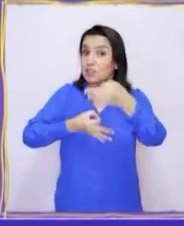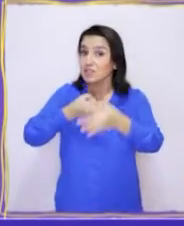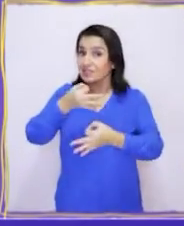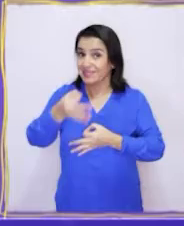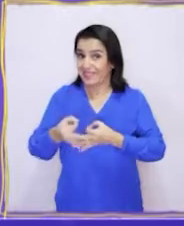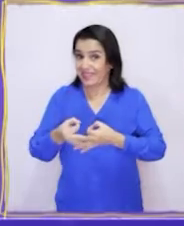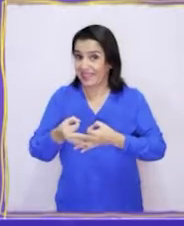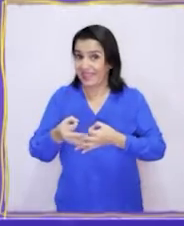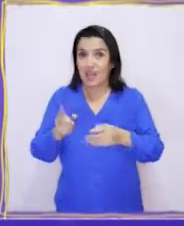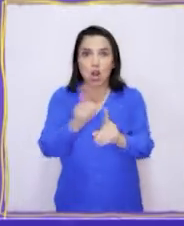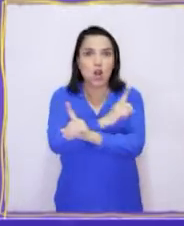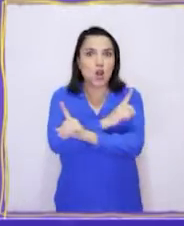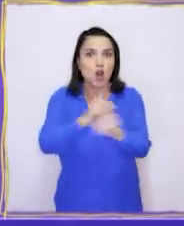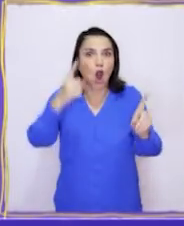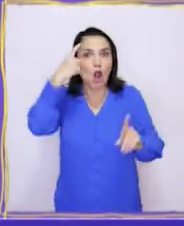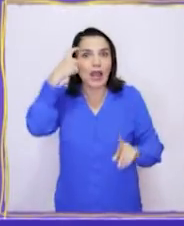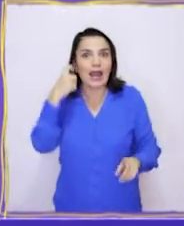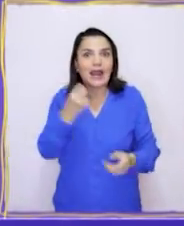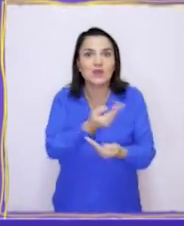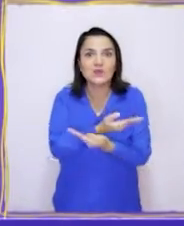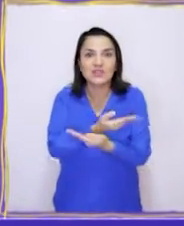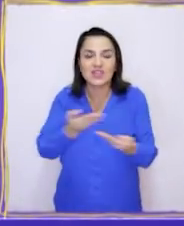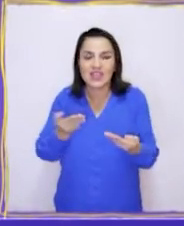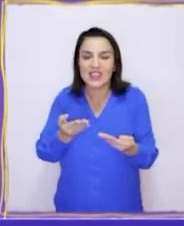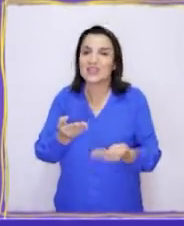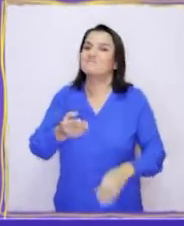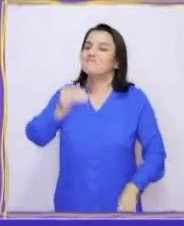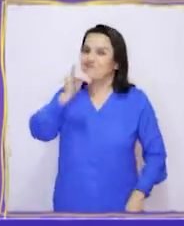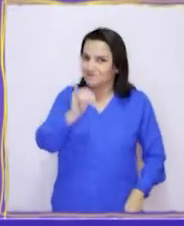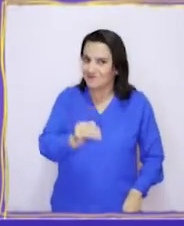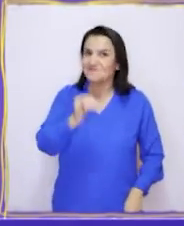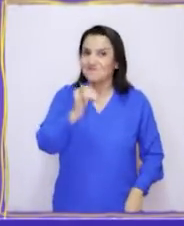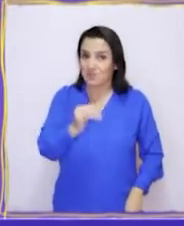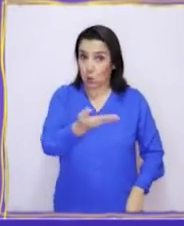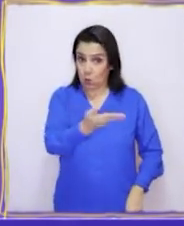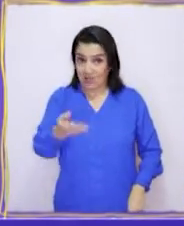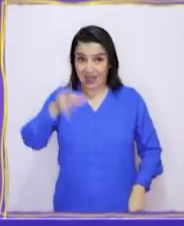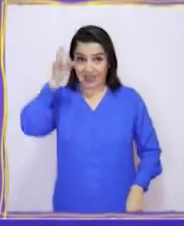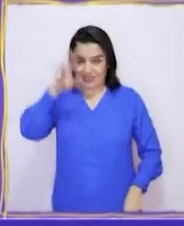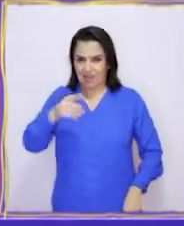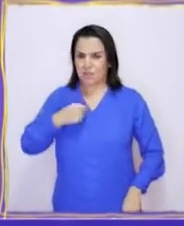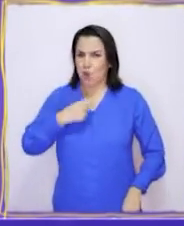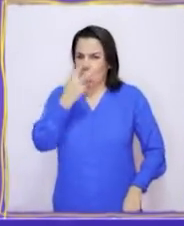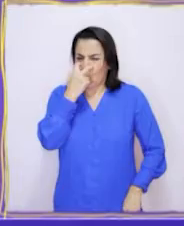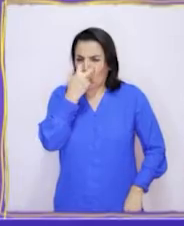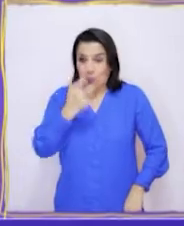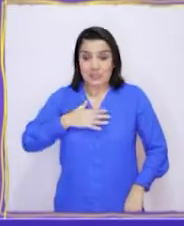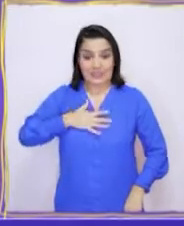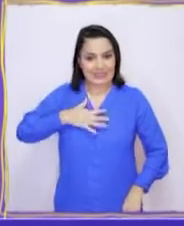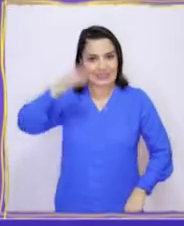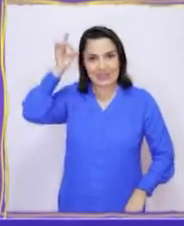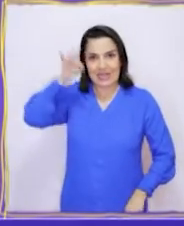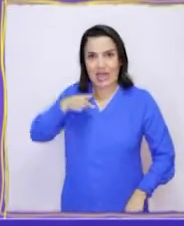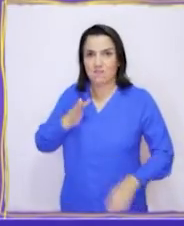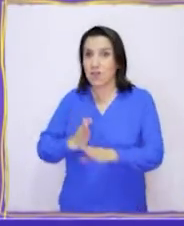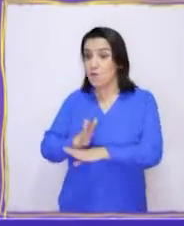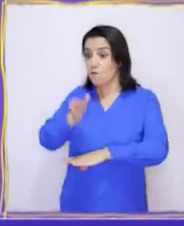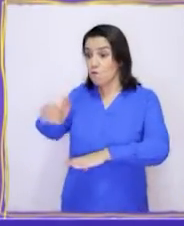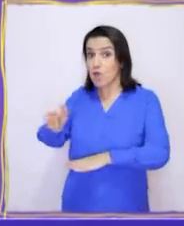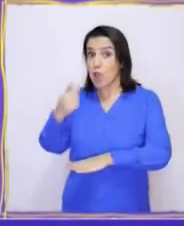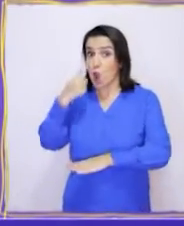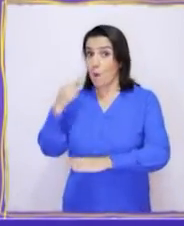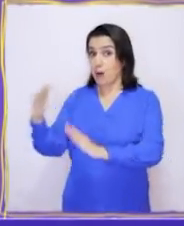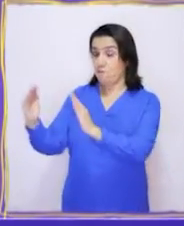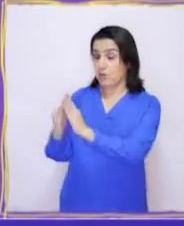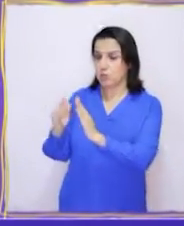algo que no me van a creer. Sí, como ustedes saben, yo soy muy curiosa. Y fui donde mi